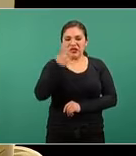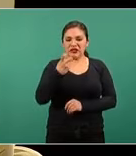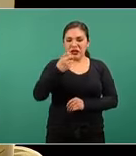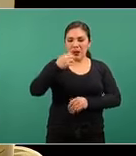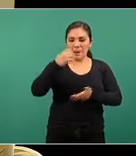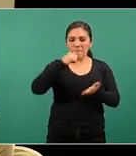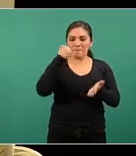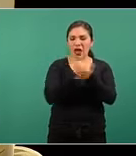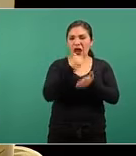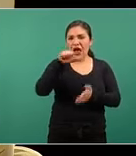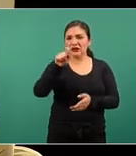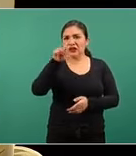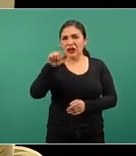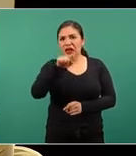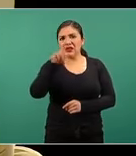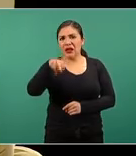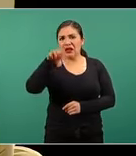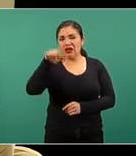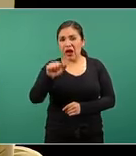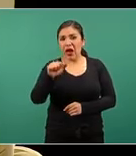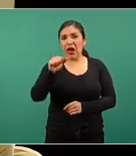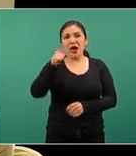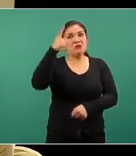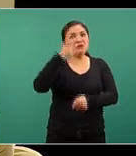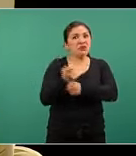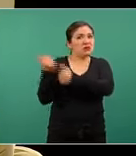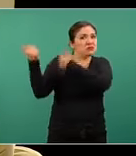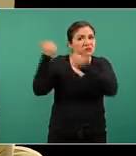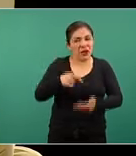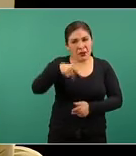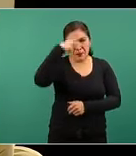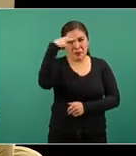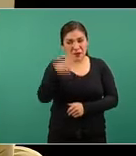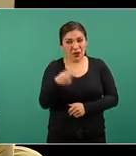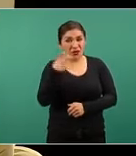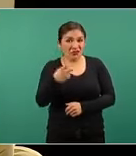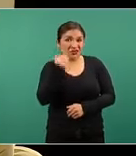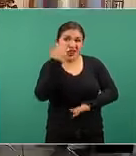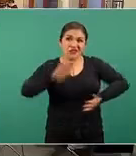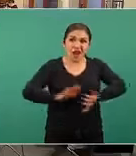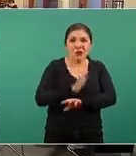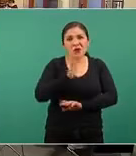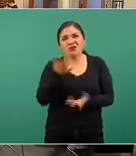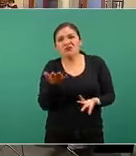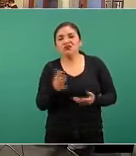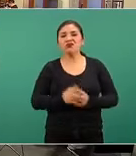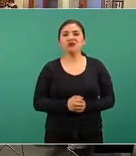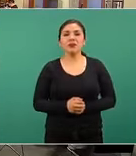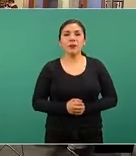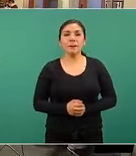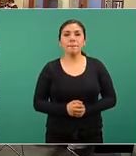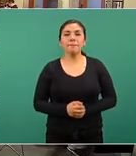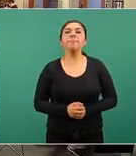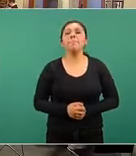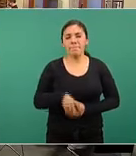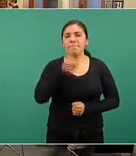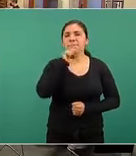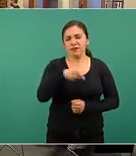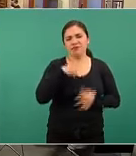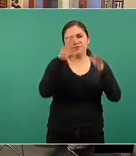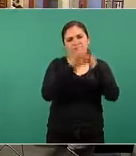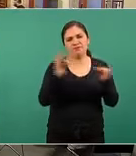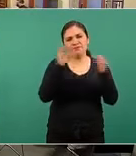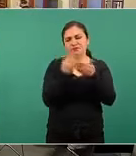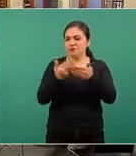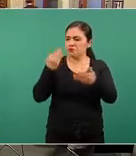vacunas de AstraZeneca porque es el principal de México prácticamente como comentábamos a lo largo de esta semana